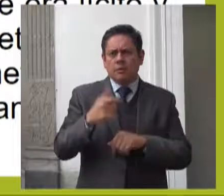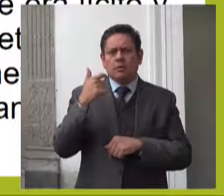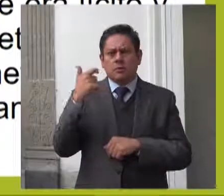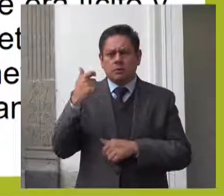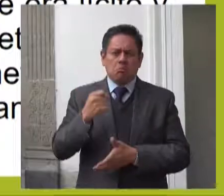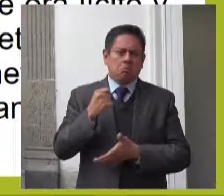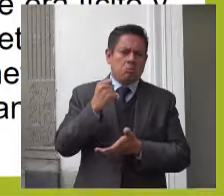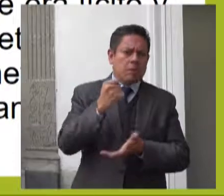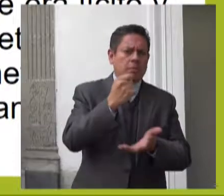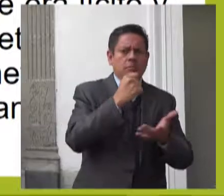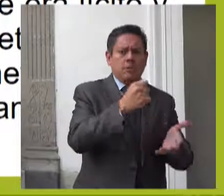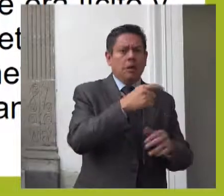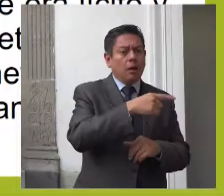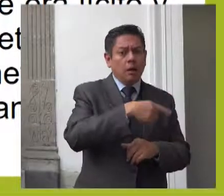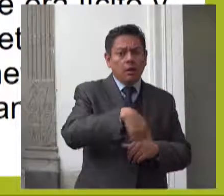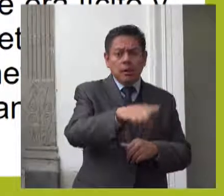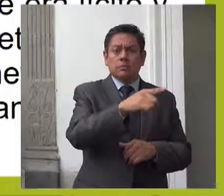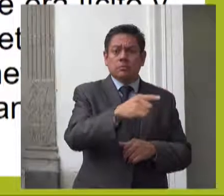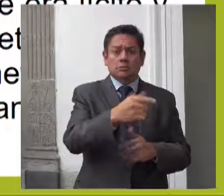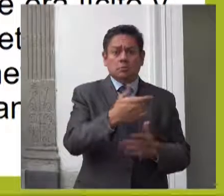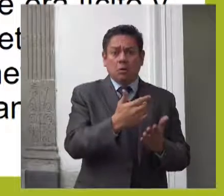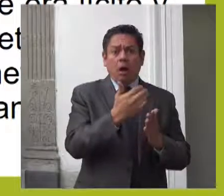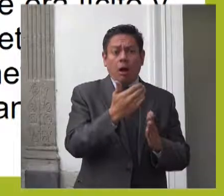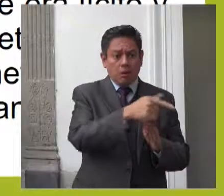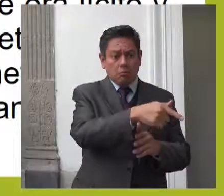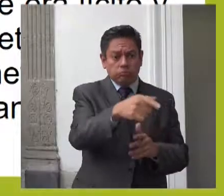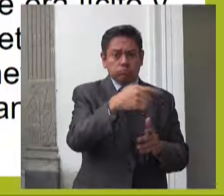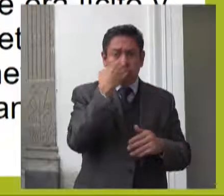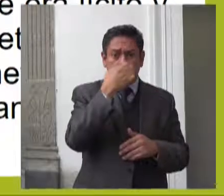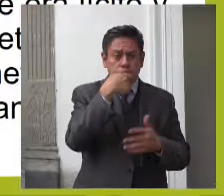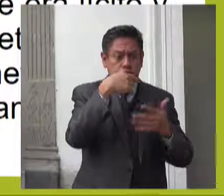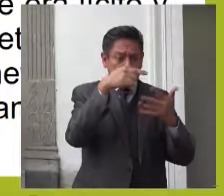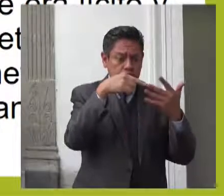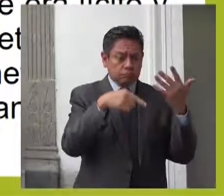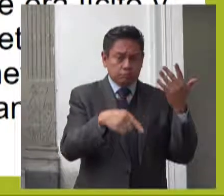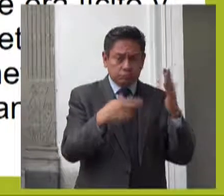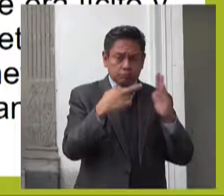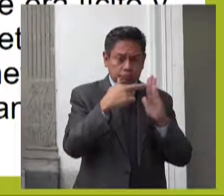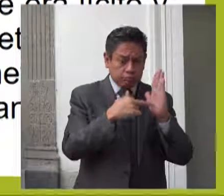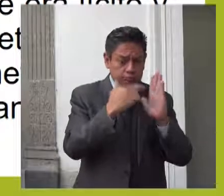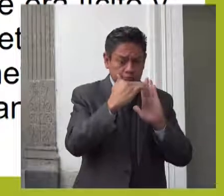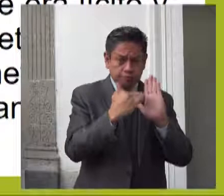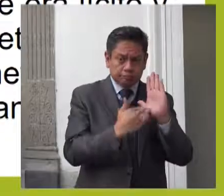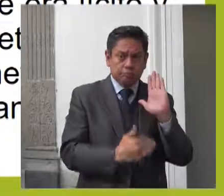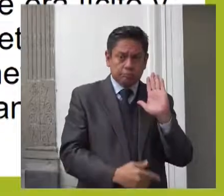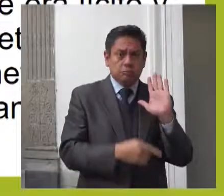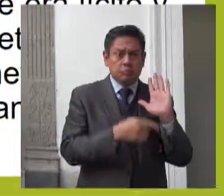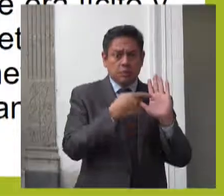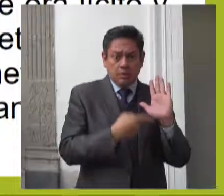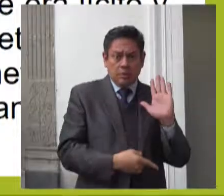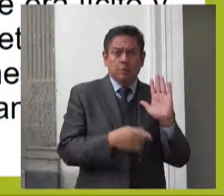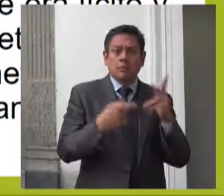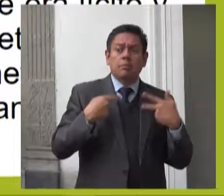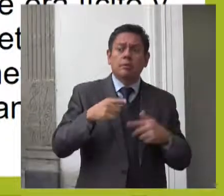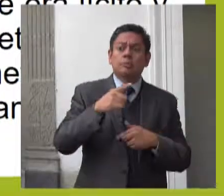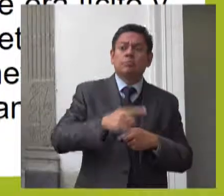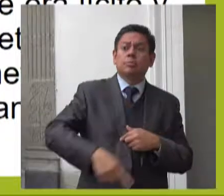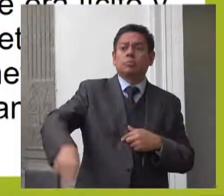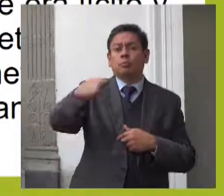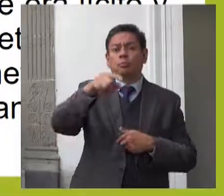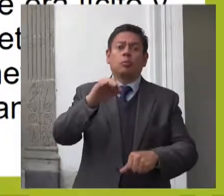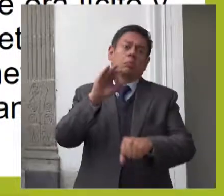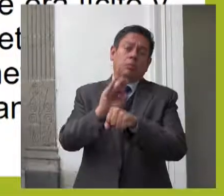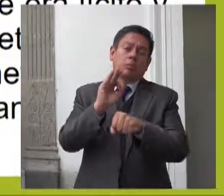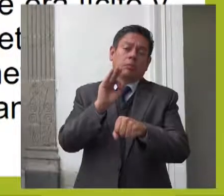cumplimiento de determinados requisitos para garantizar su utilización en beneficio de la seguridad